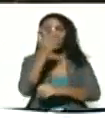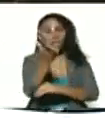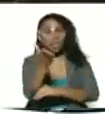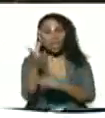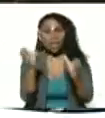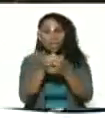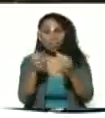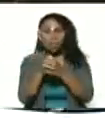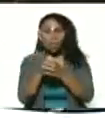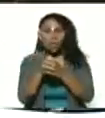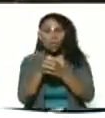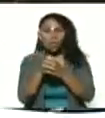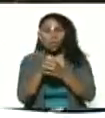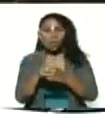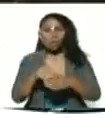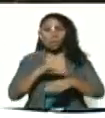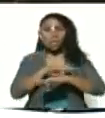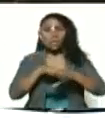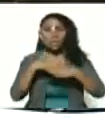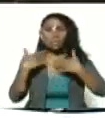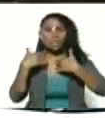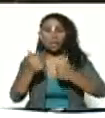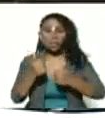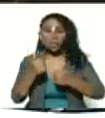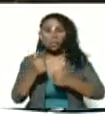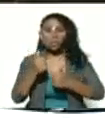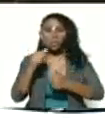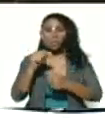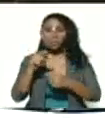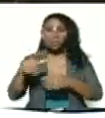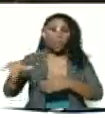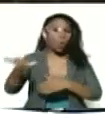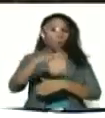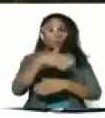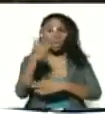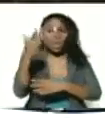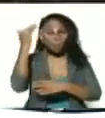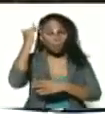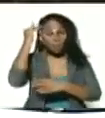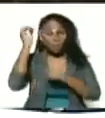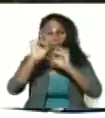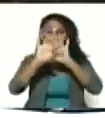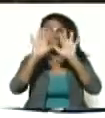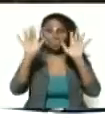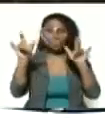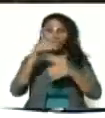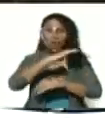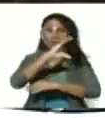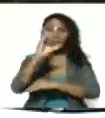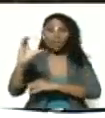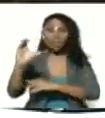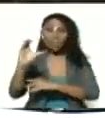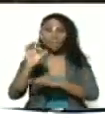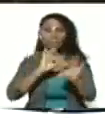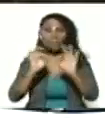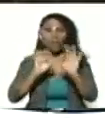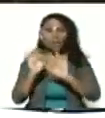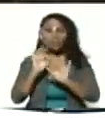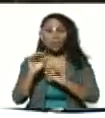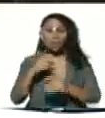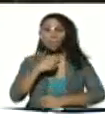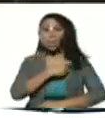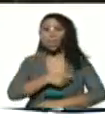compañero Alvarado usted es el ministro de salud Julito usted es la mente brillante del Caribe preparémonos los